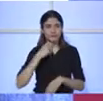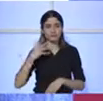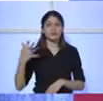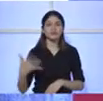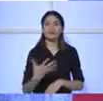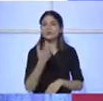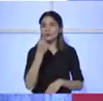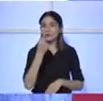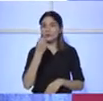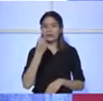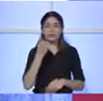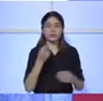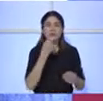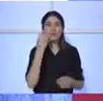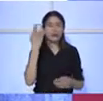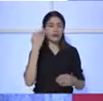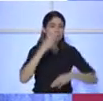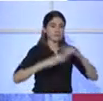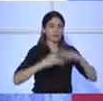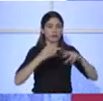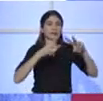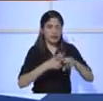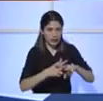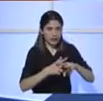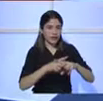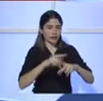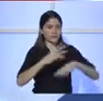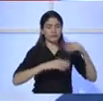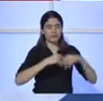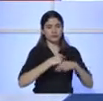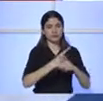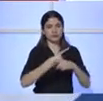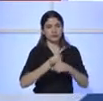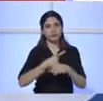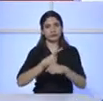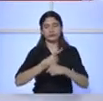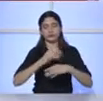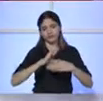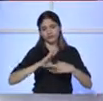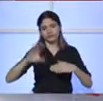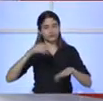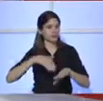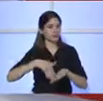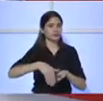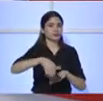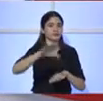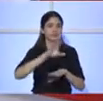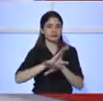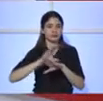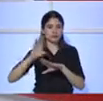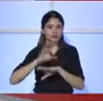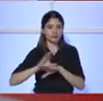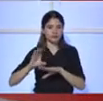reinvierte en obras que dejaron de hacerse en gobiernos anteriores. Hablamos de incumplimientos de contratos. Exactamente. Incumplimientos de contratos. ¿Empresas constructoras?